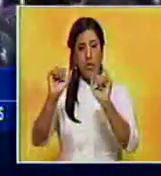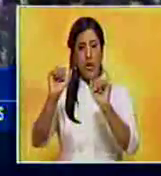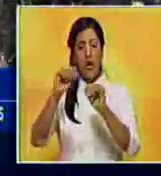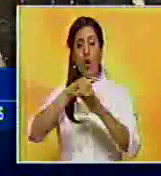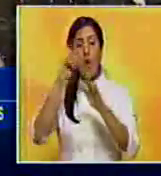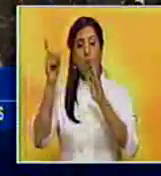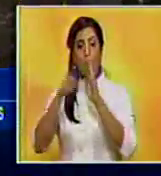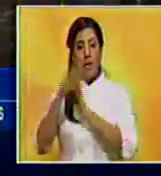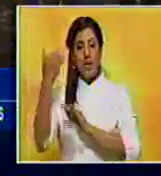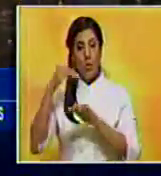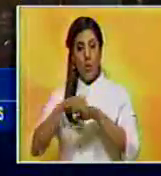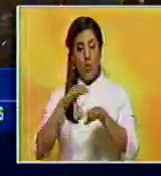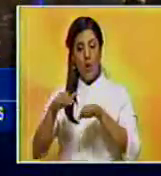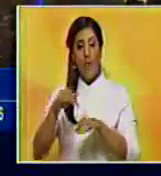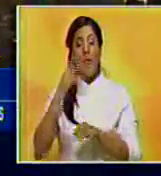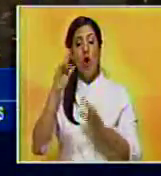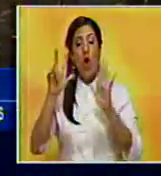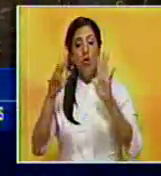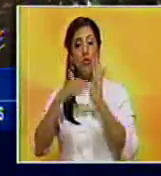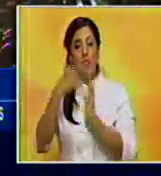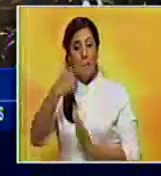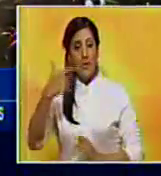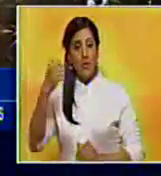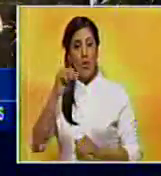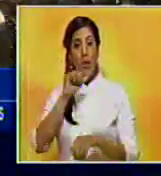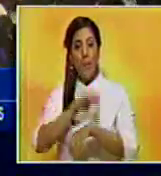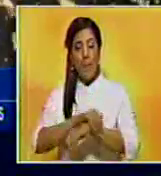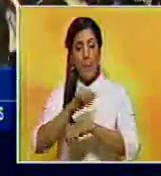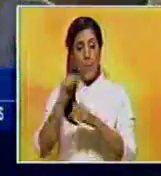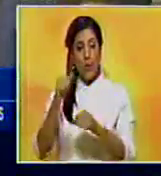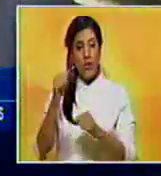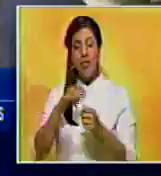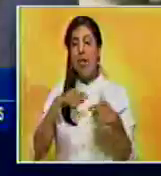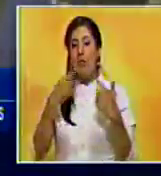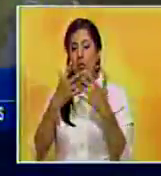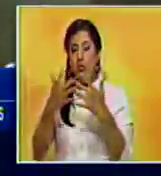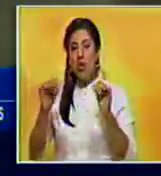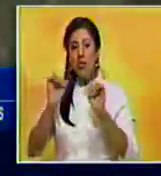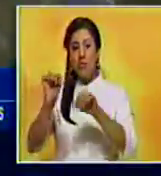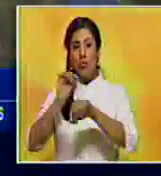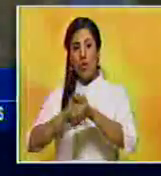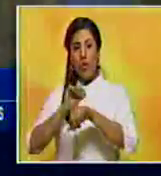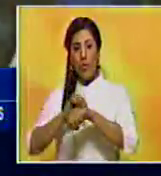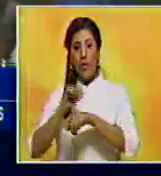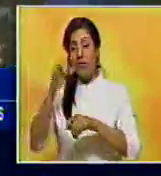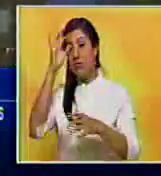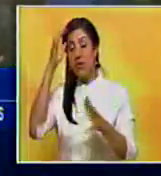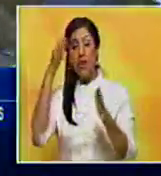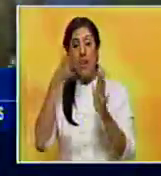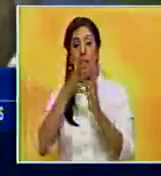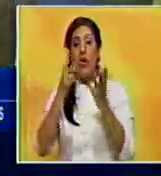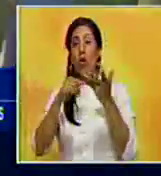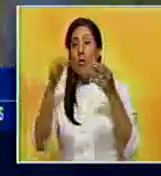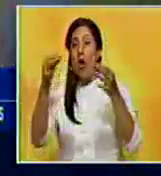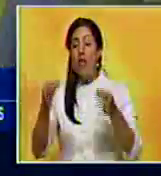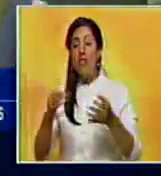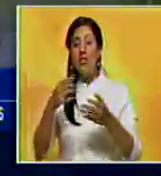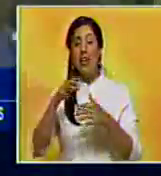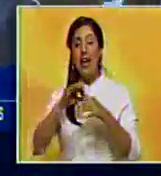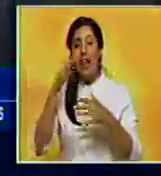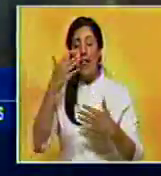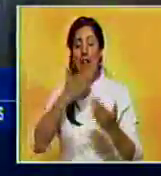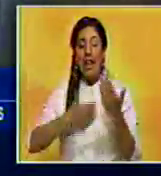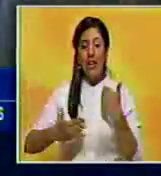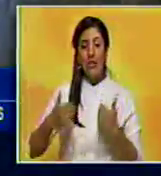completado este jueves. Unos 8.000 policías fueron desplegados en el área. De momento se desconoce el número exacto y la